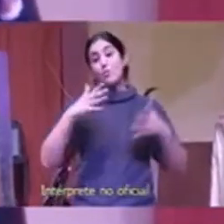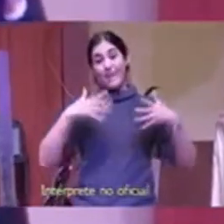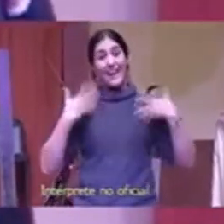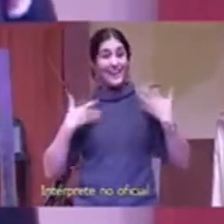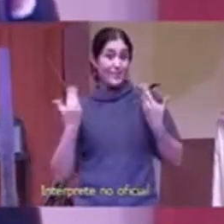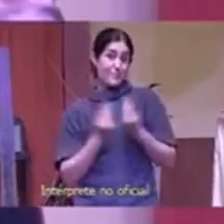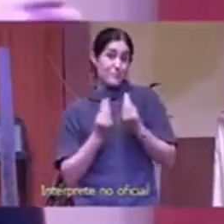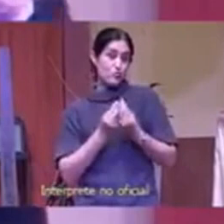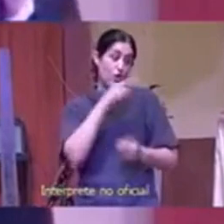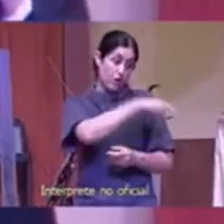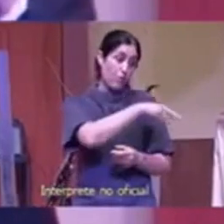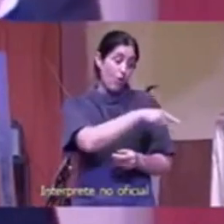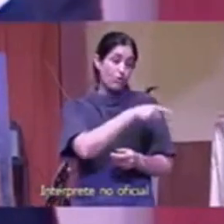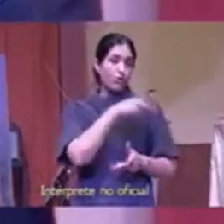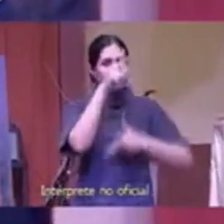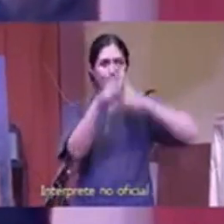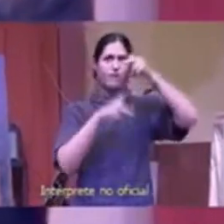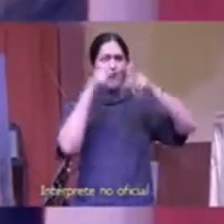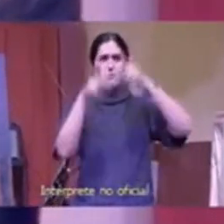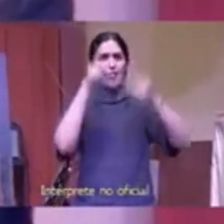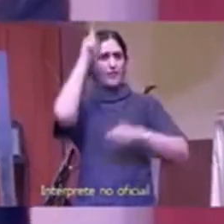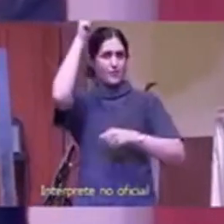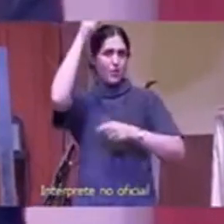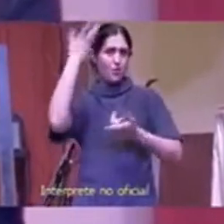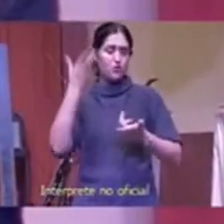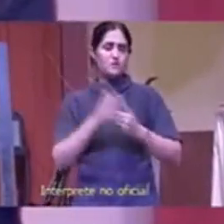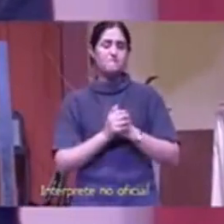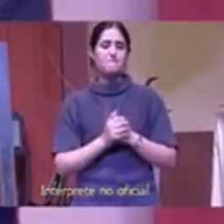que prediques el evangelio de Cristo